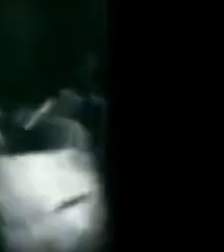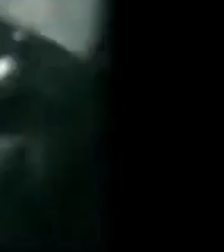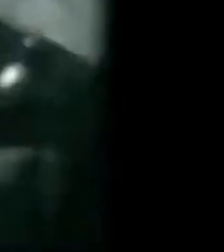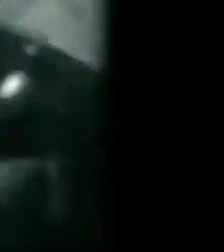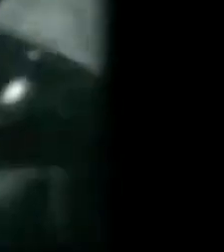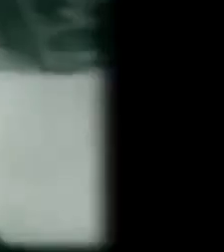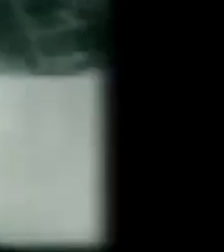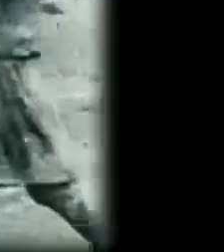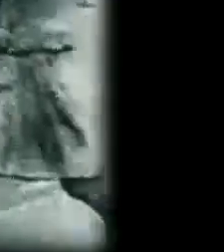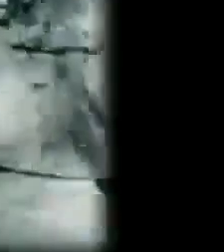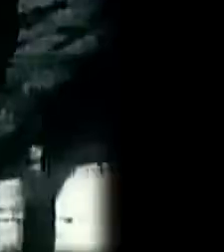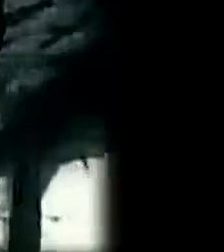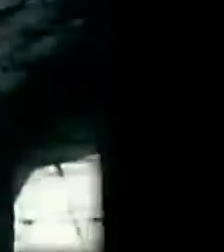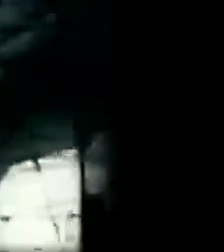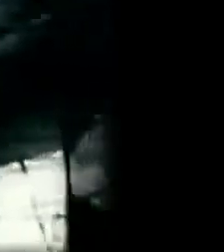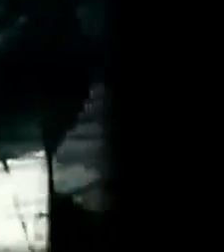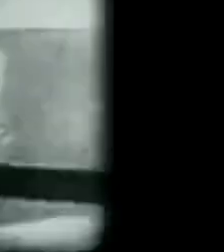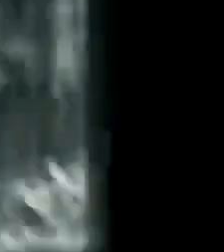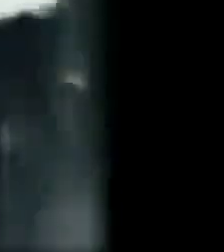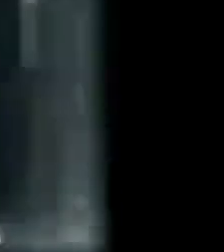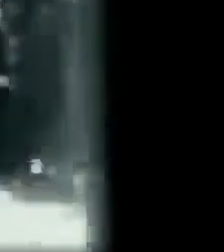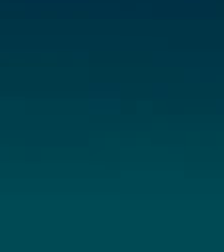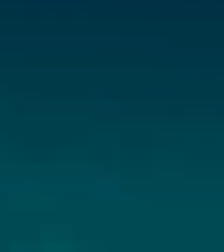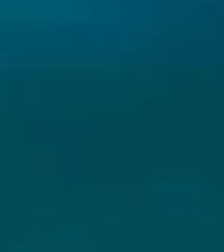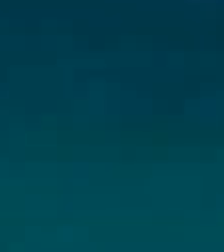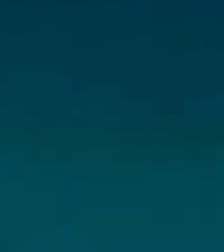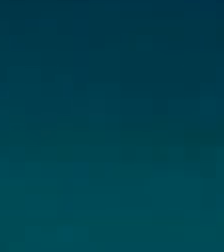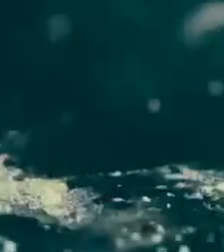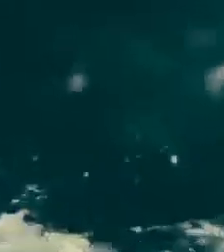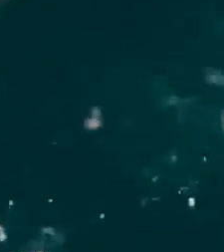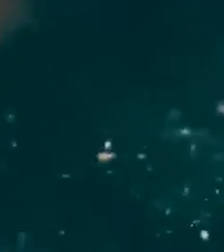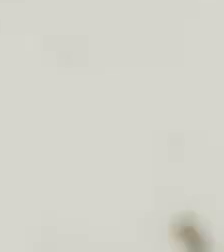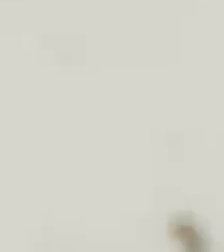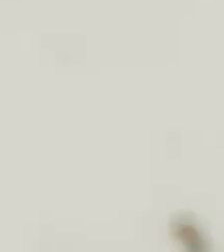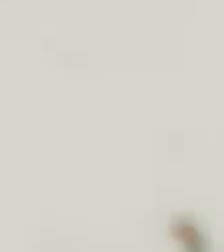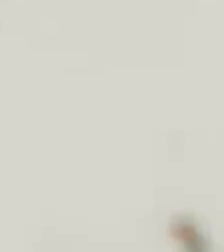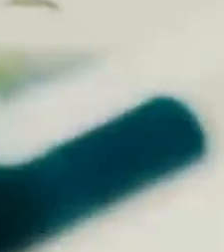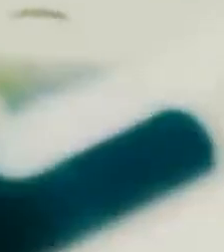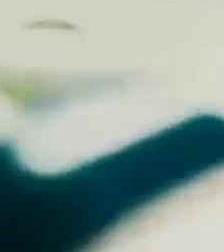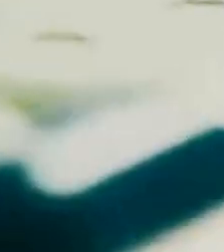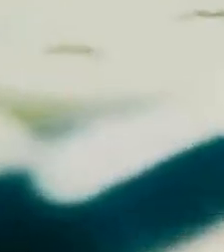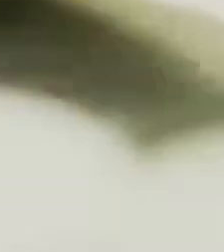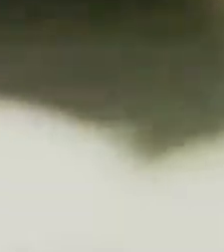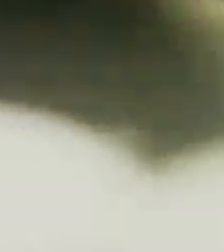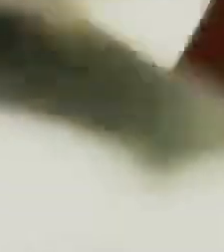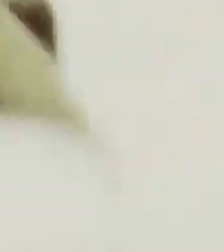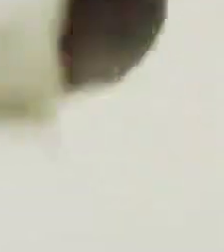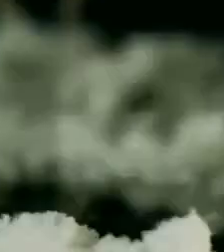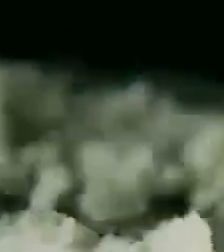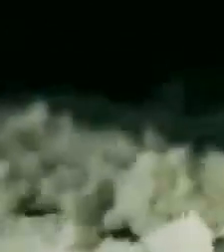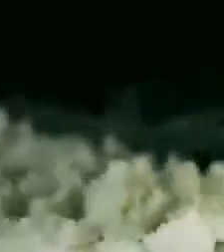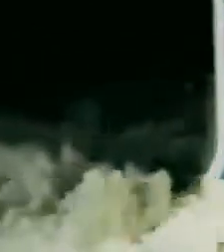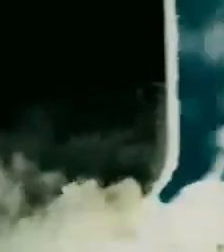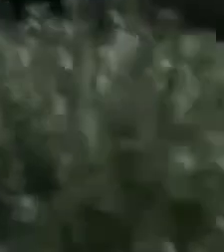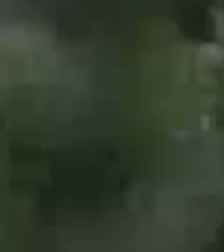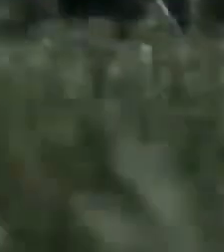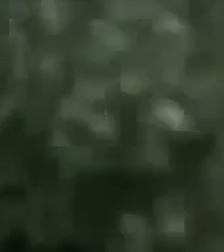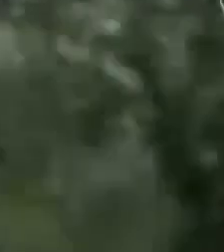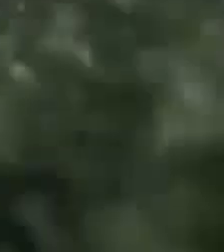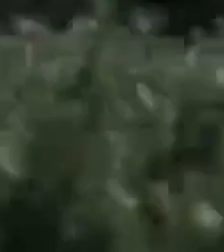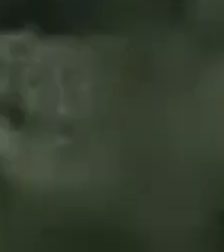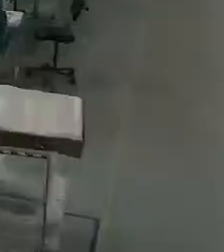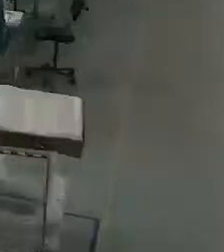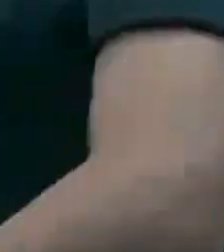peor guerra de la historia y crea los campos de exterminio. Hoy el cristal se usa para controlar la mente de jóvenes que buscan placer